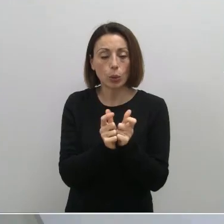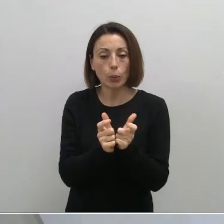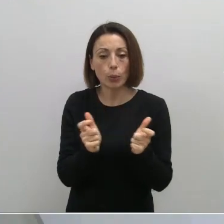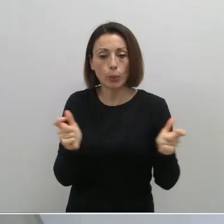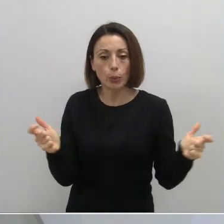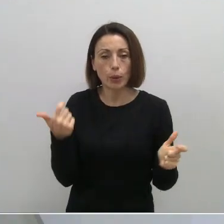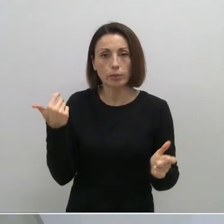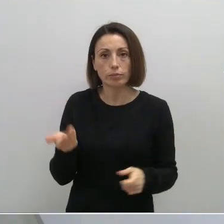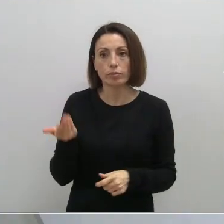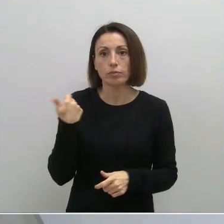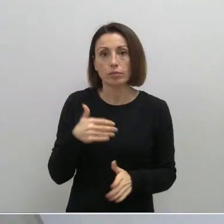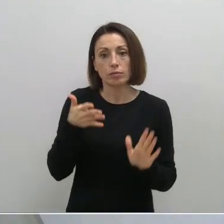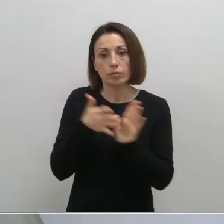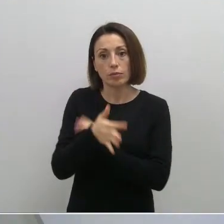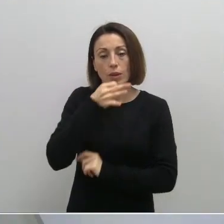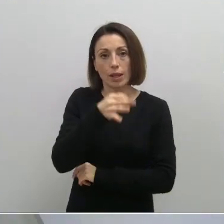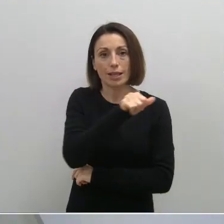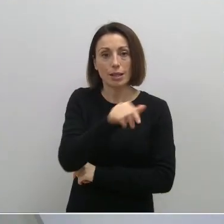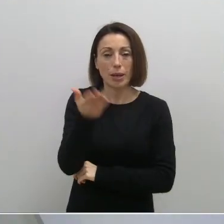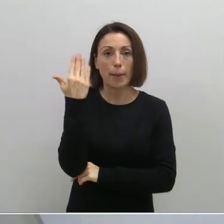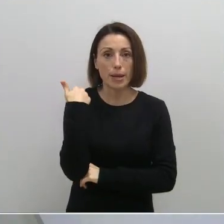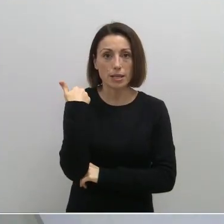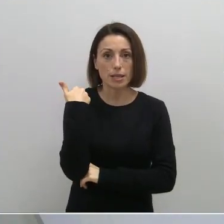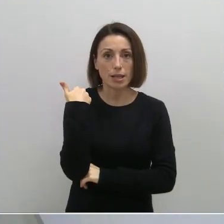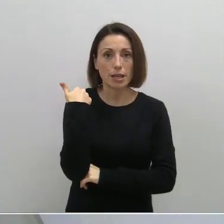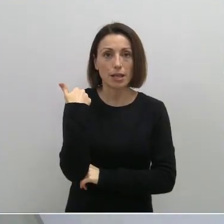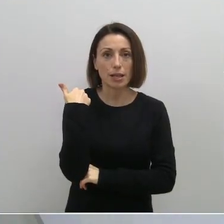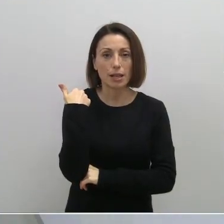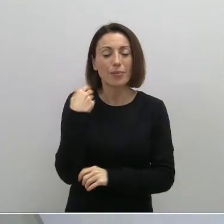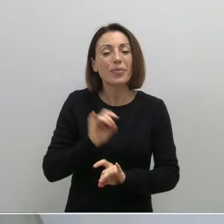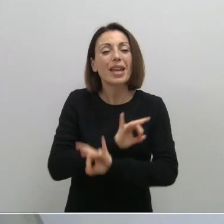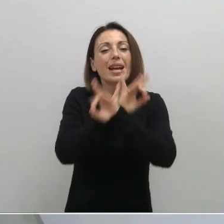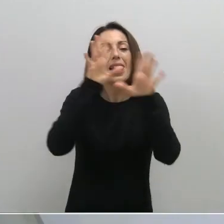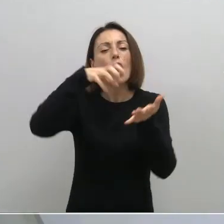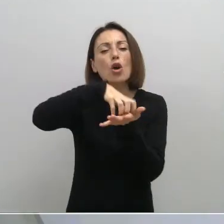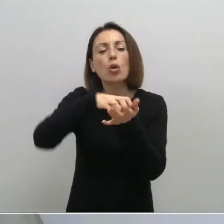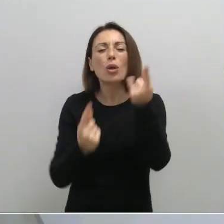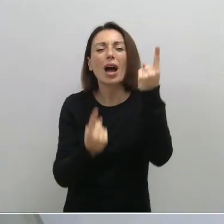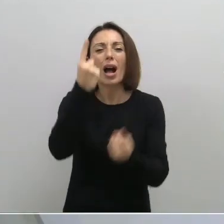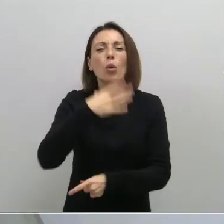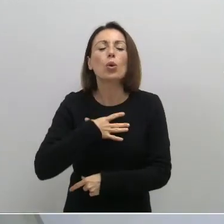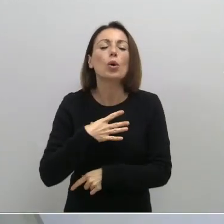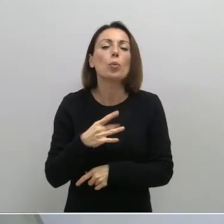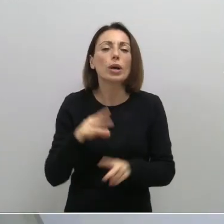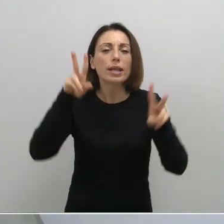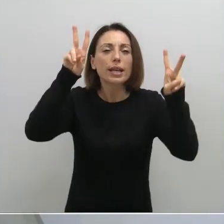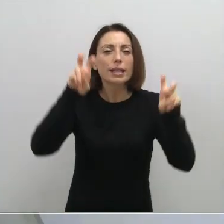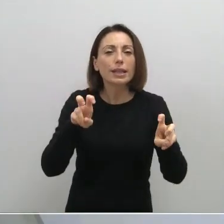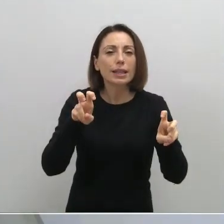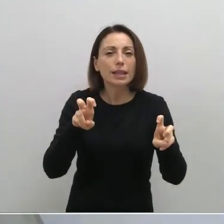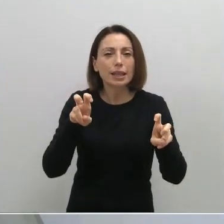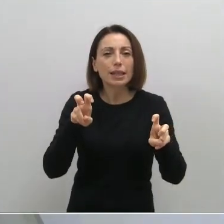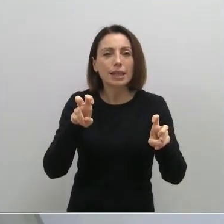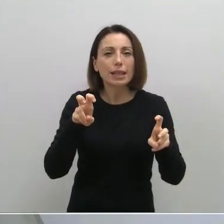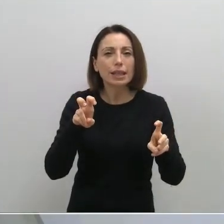aunque ya lo explicamos en la rueda de prensa de la semana pasada, queríamos volver a aclarar algunas dudas que puedan haber surgido en cuanto a la relación